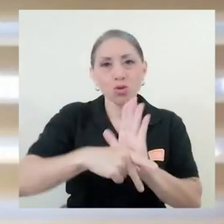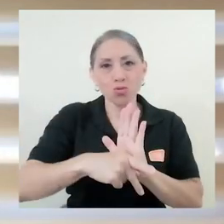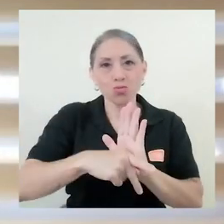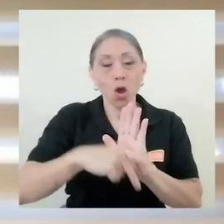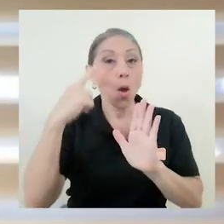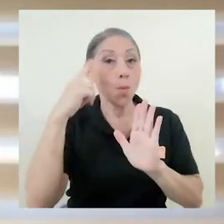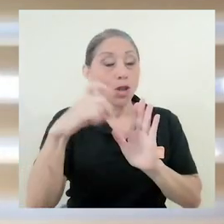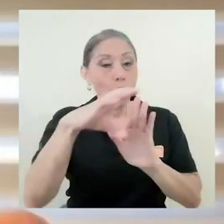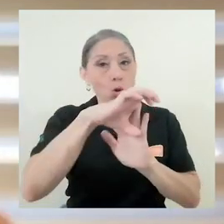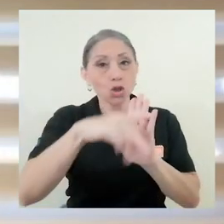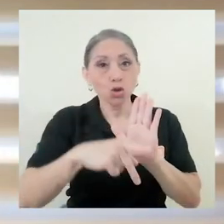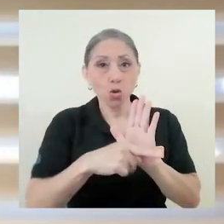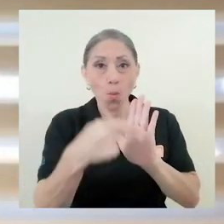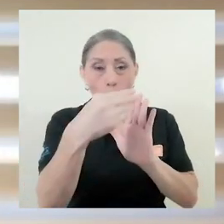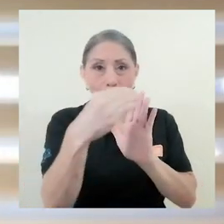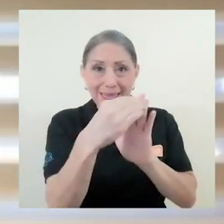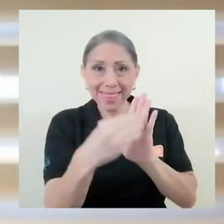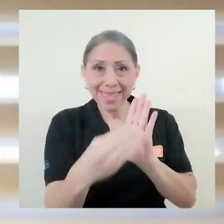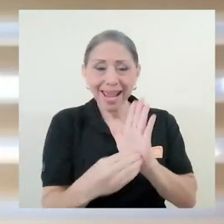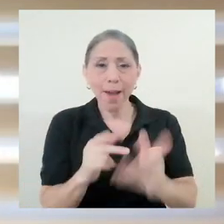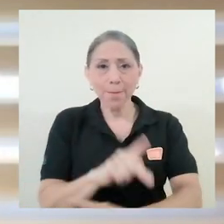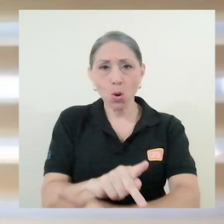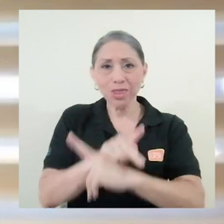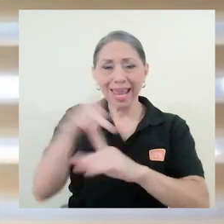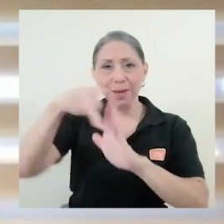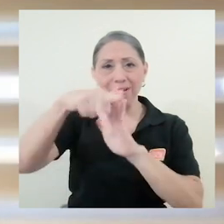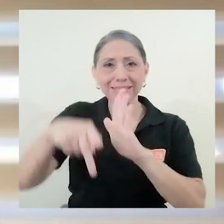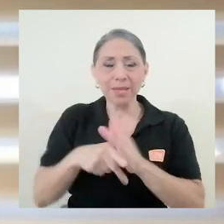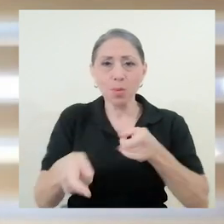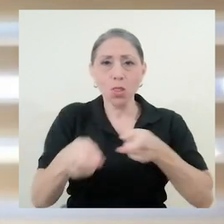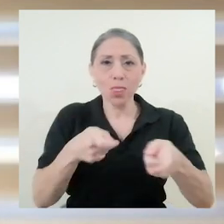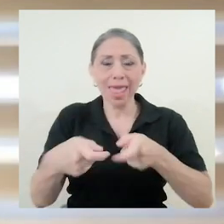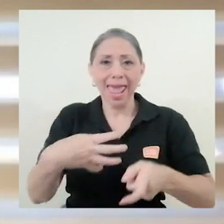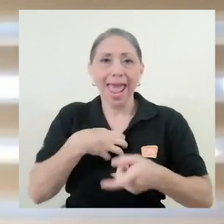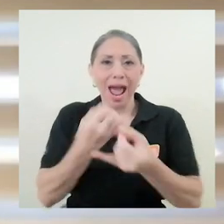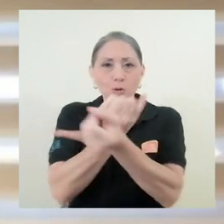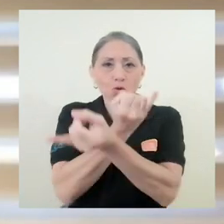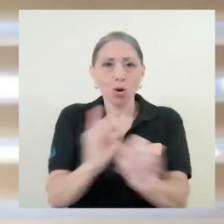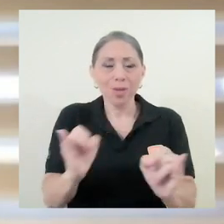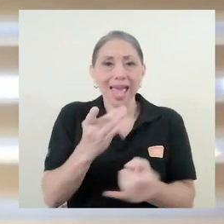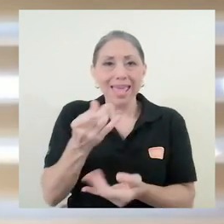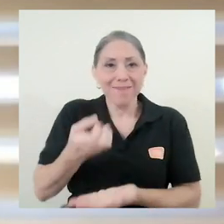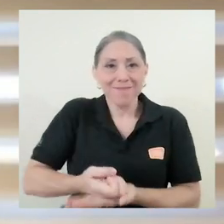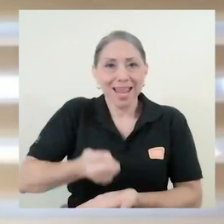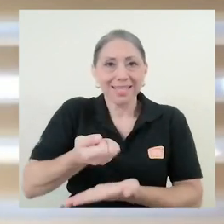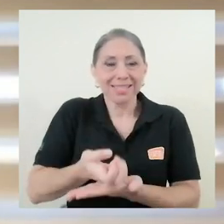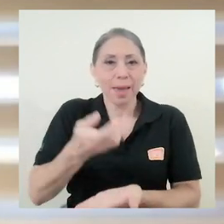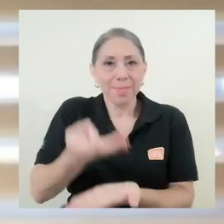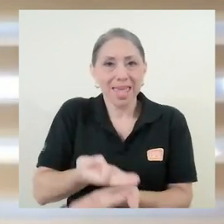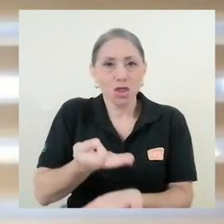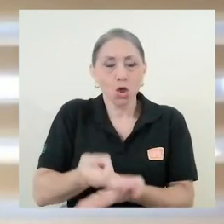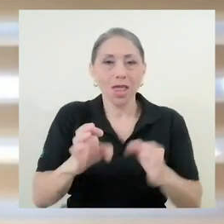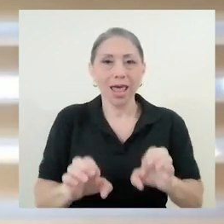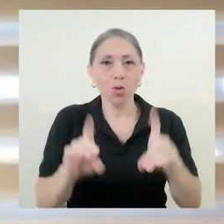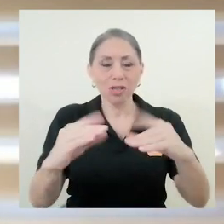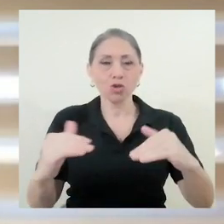Constitución justamente protege el principio de autonomía y el financiamiento de la educación superior.